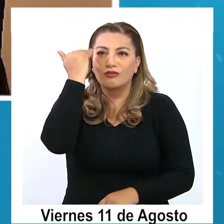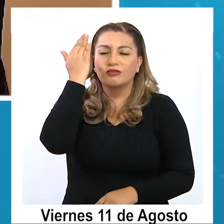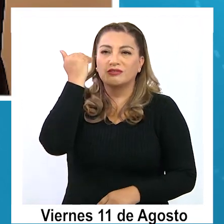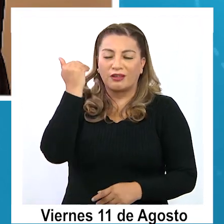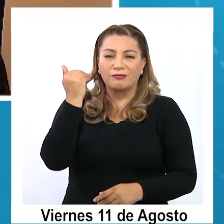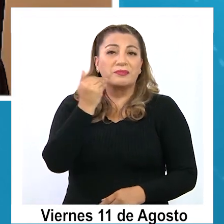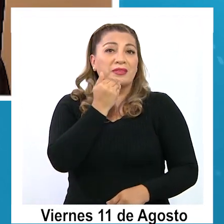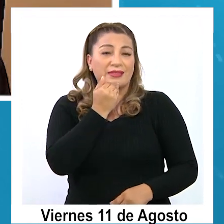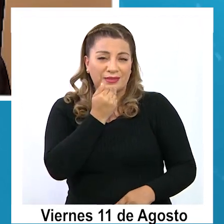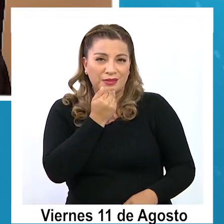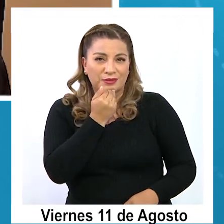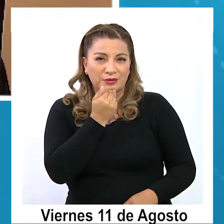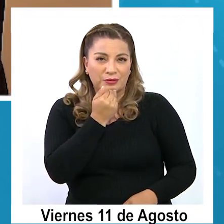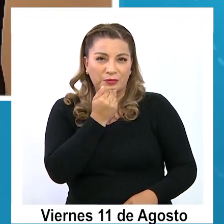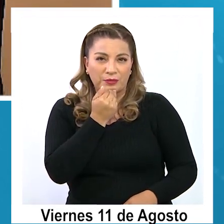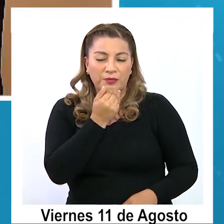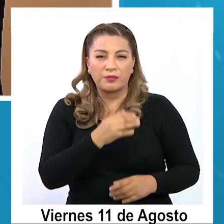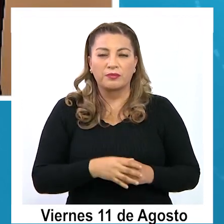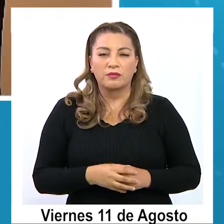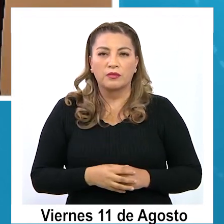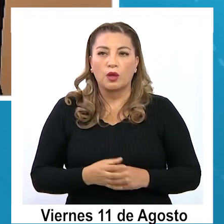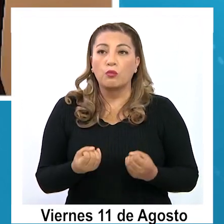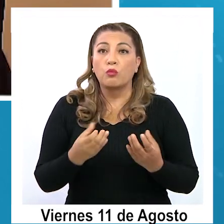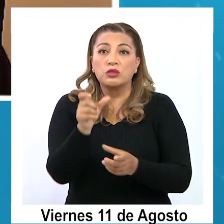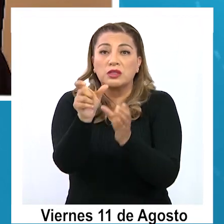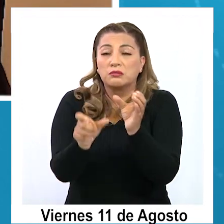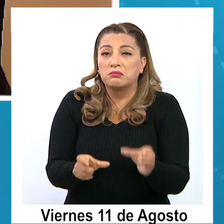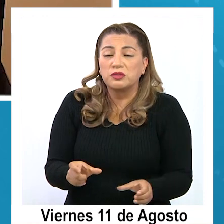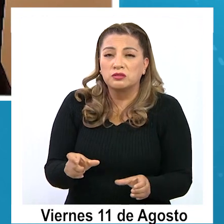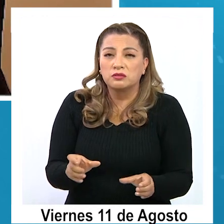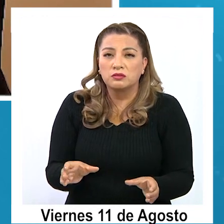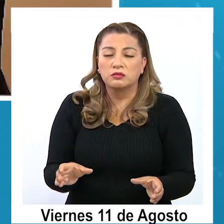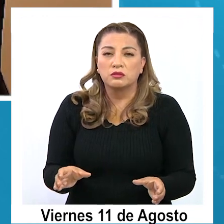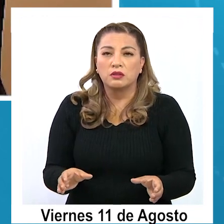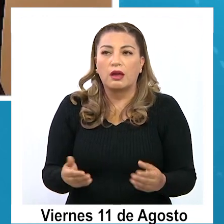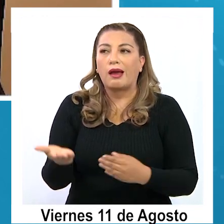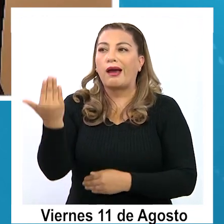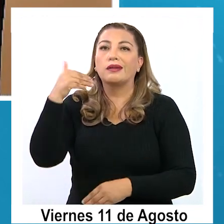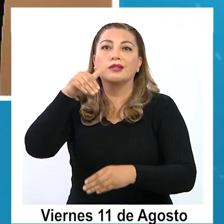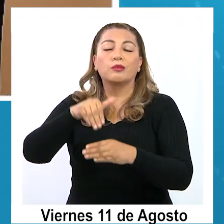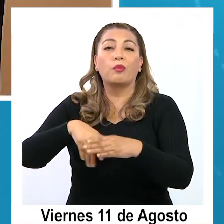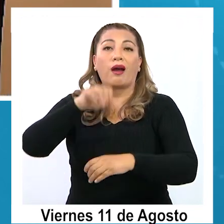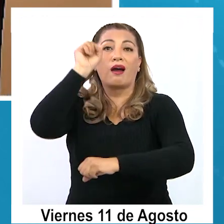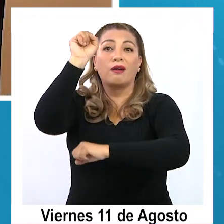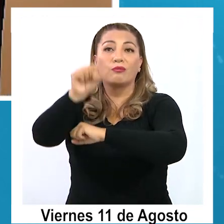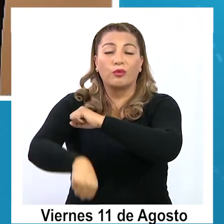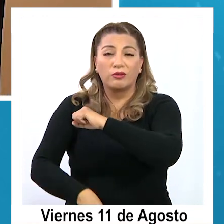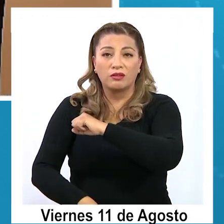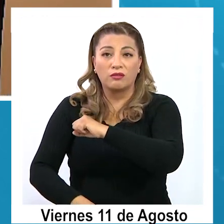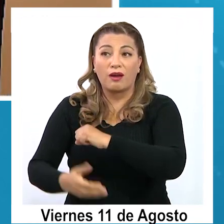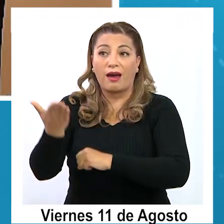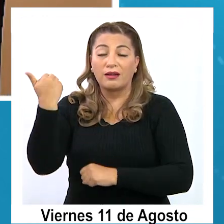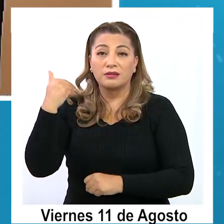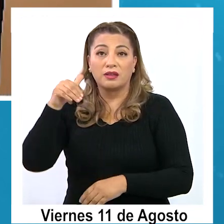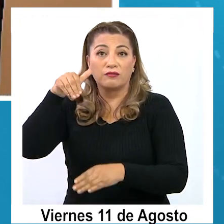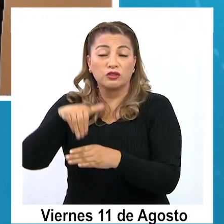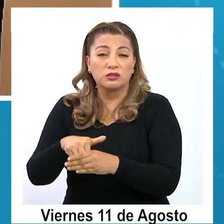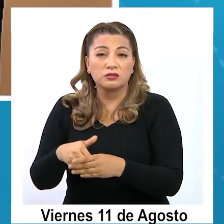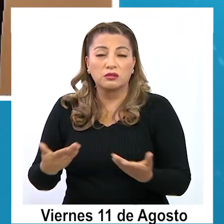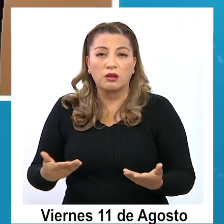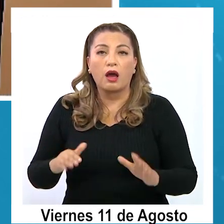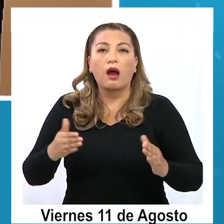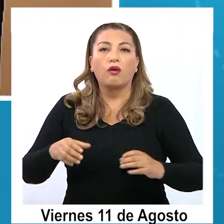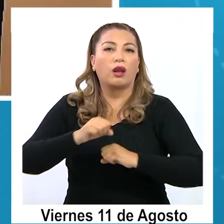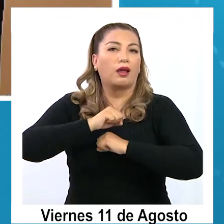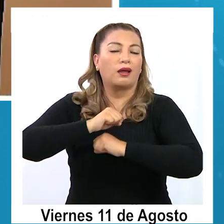reacción también a muchas de las personas que posiblemente votaron a prueba en la anterior convocatoria, van a